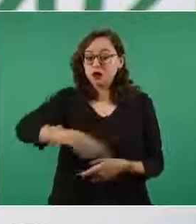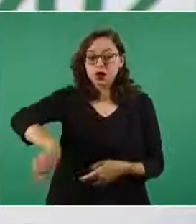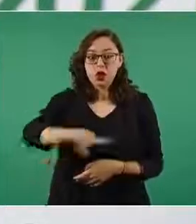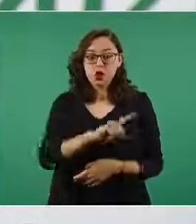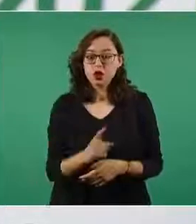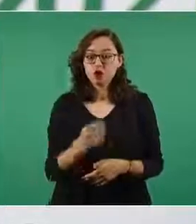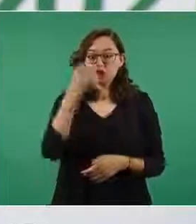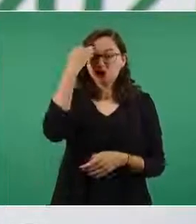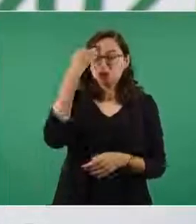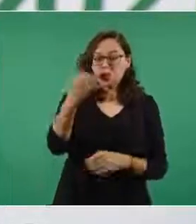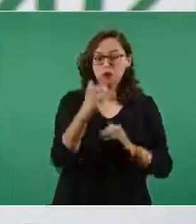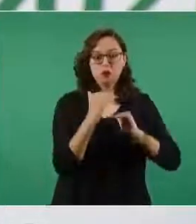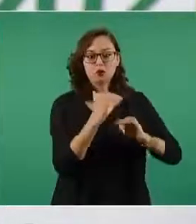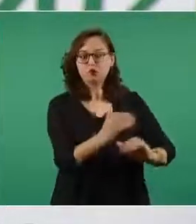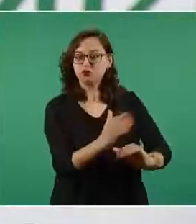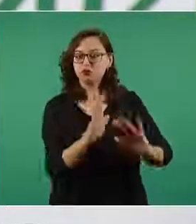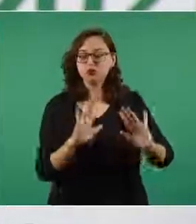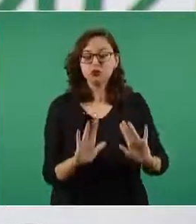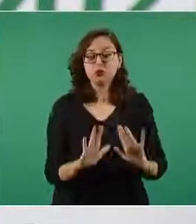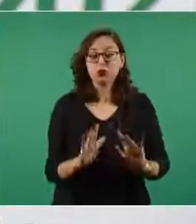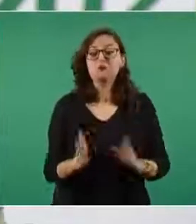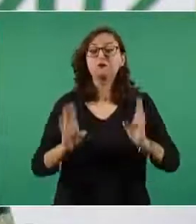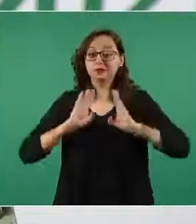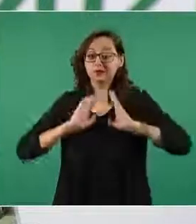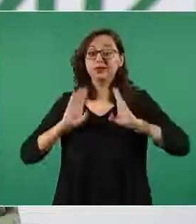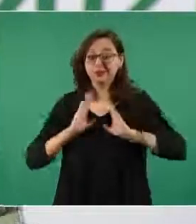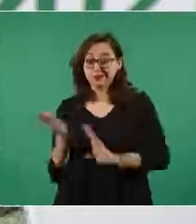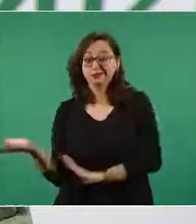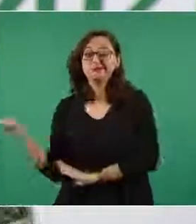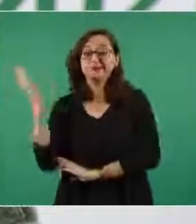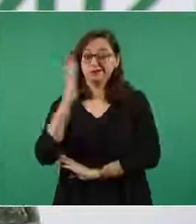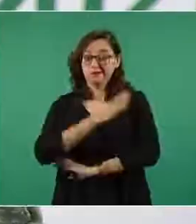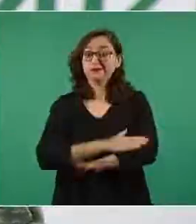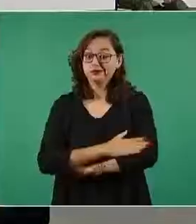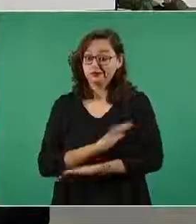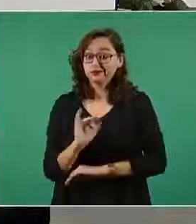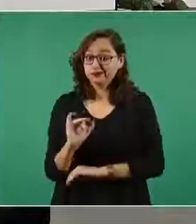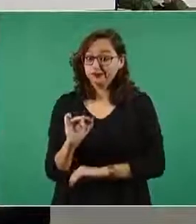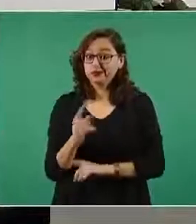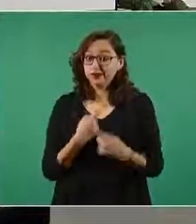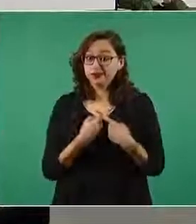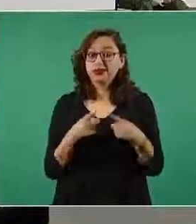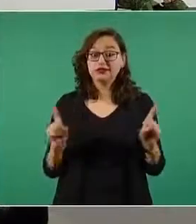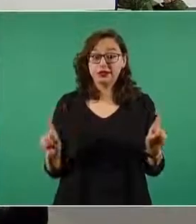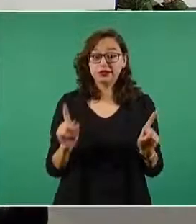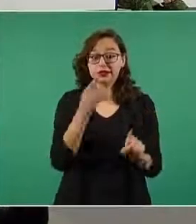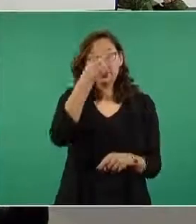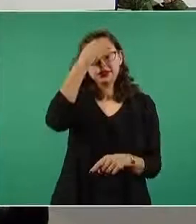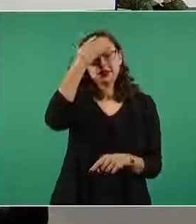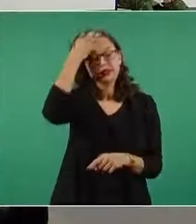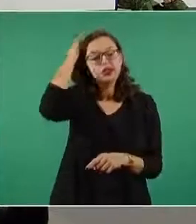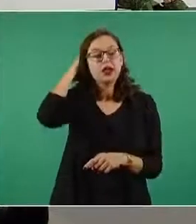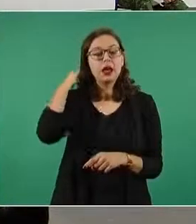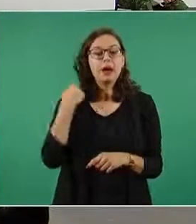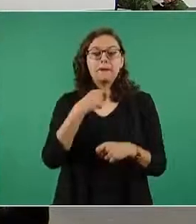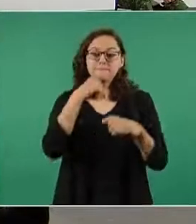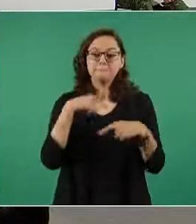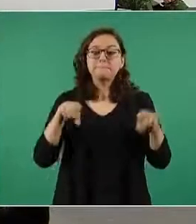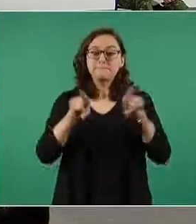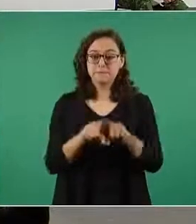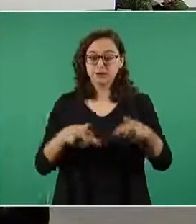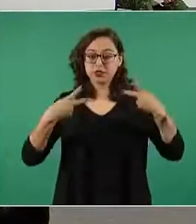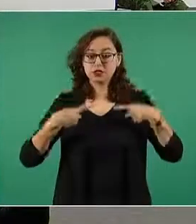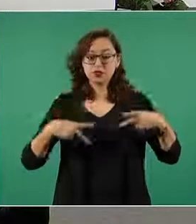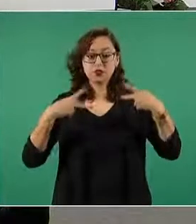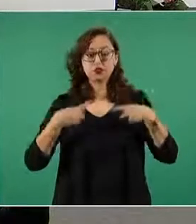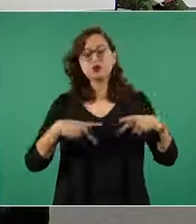militares no los trabajadores civiles y bueno hablando de incapacidades igual nuestro nuestro promedio semanal de trabajadores en la obra